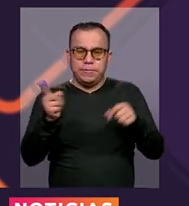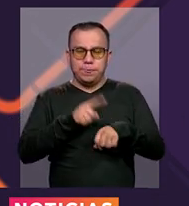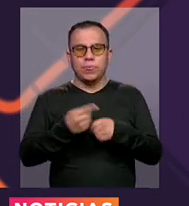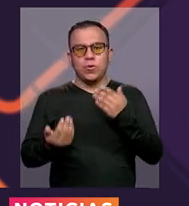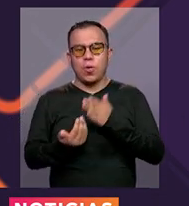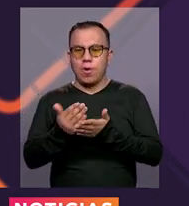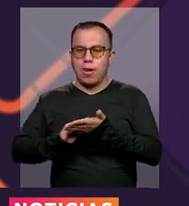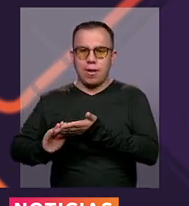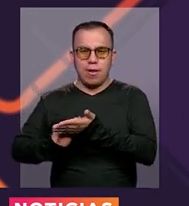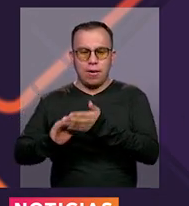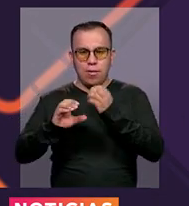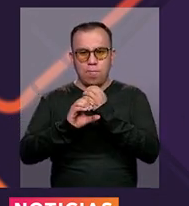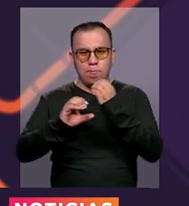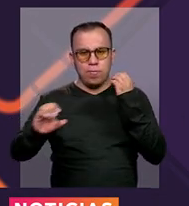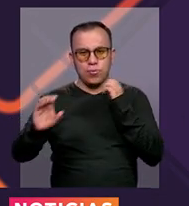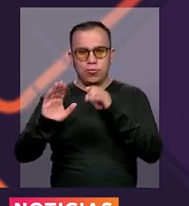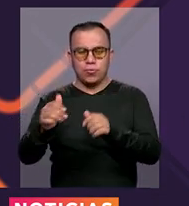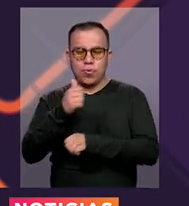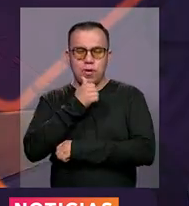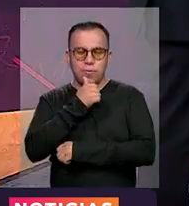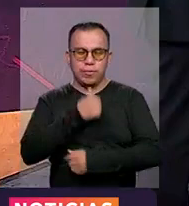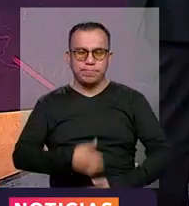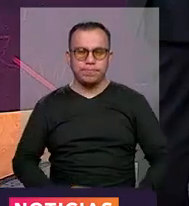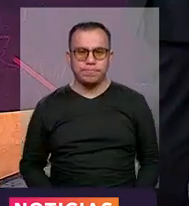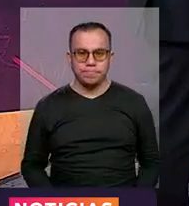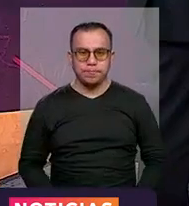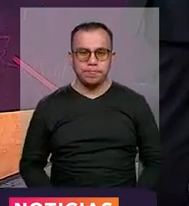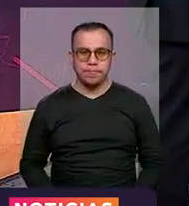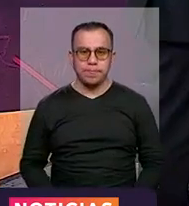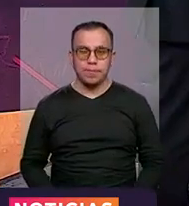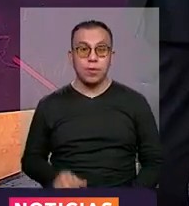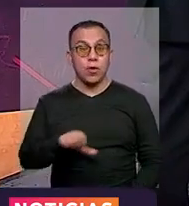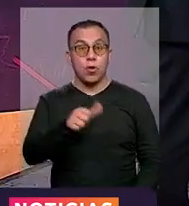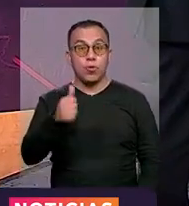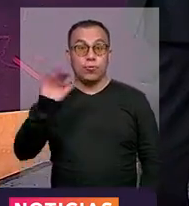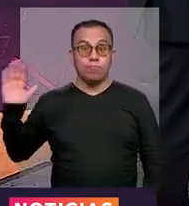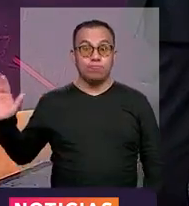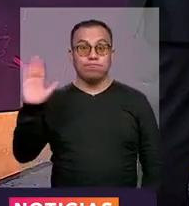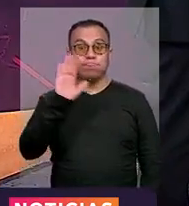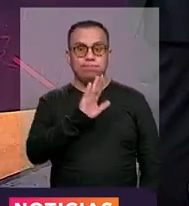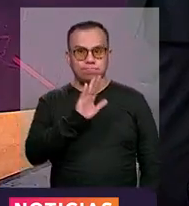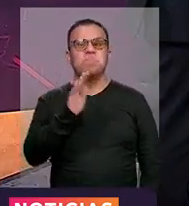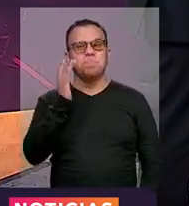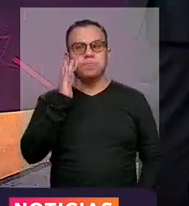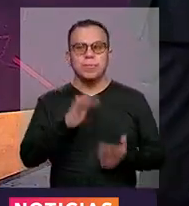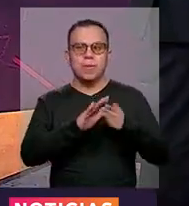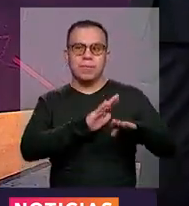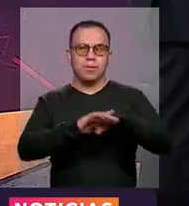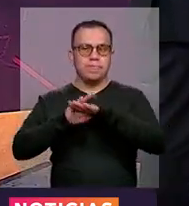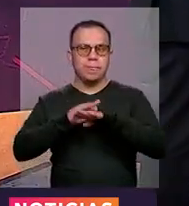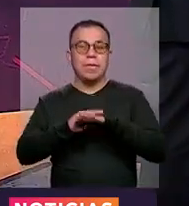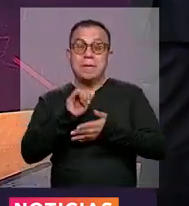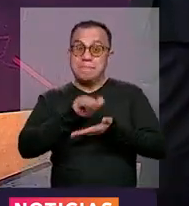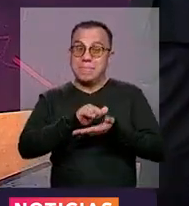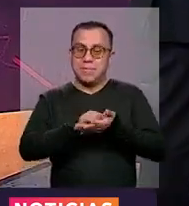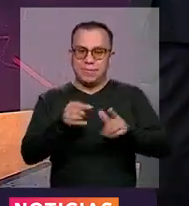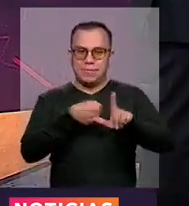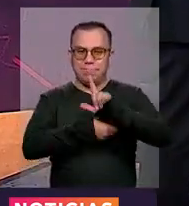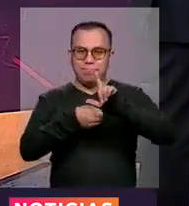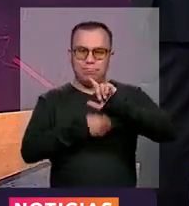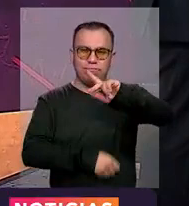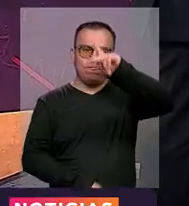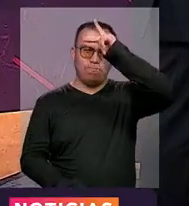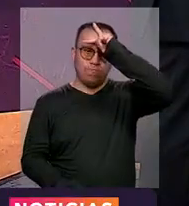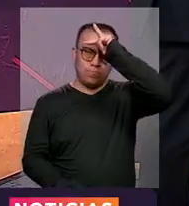renovación de accesorio de acueducto. Y vamos con el otro gráfico en donde también nos hace una advertencia en esta misma localidad en